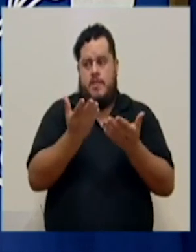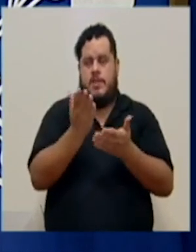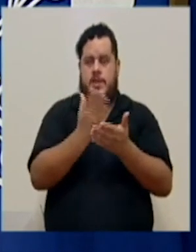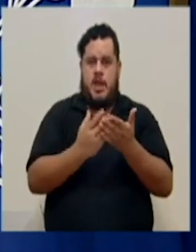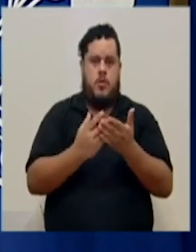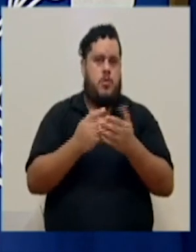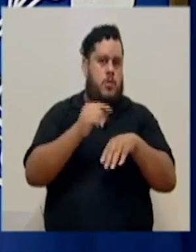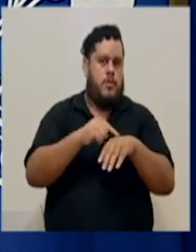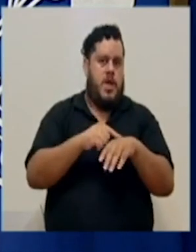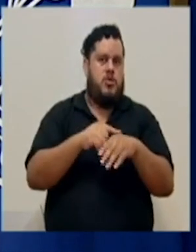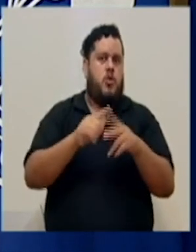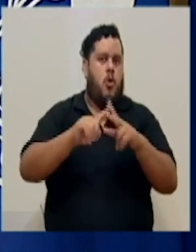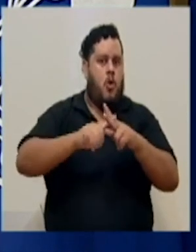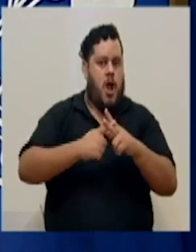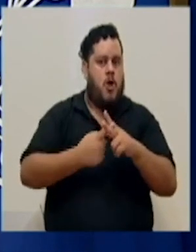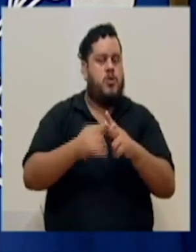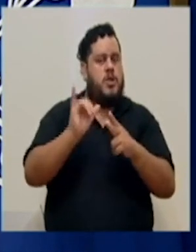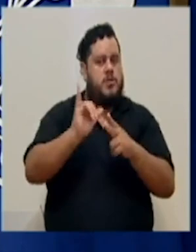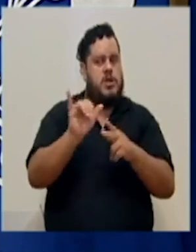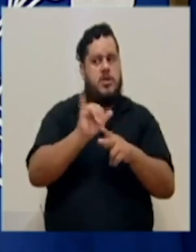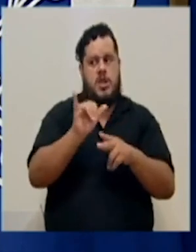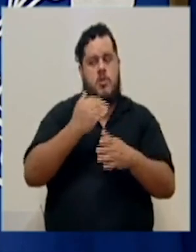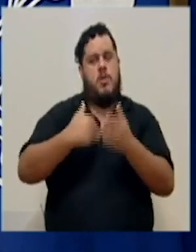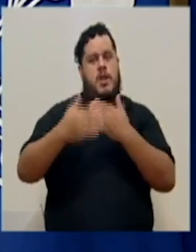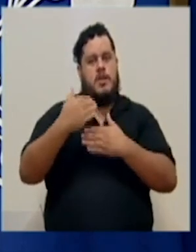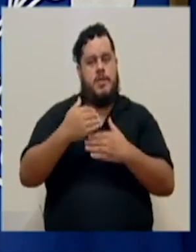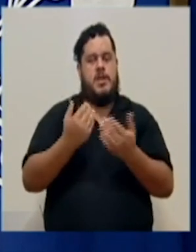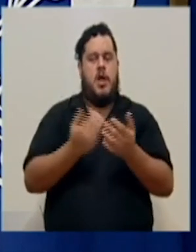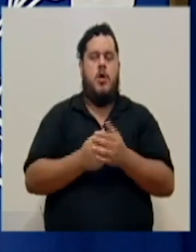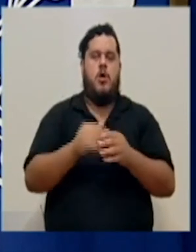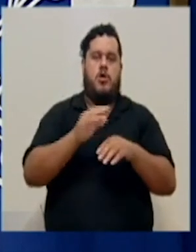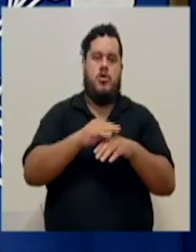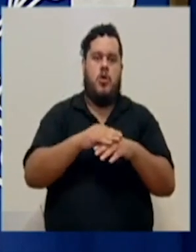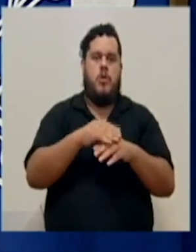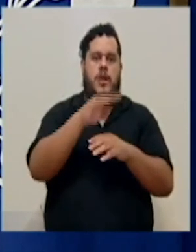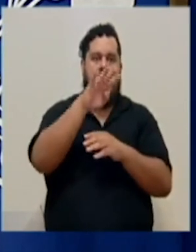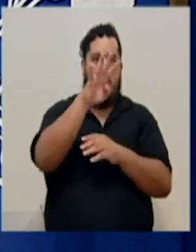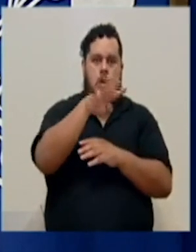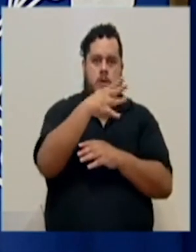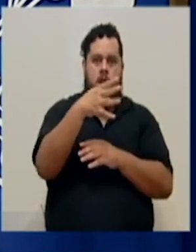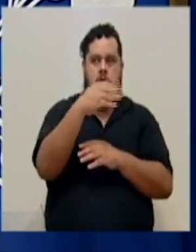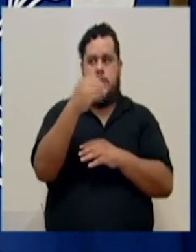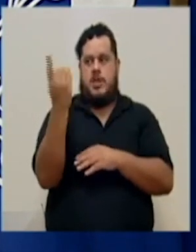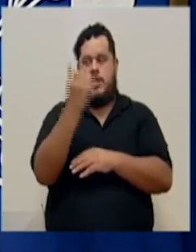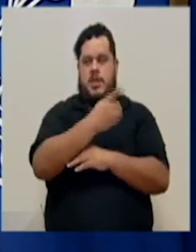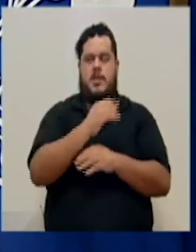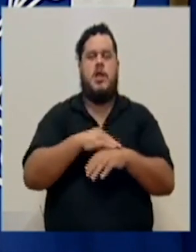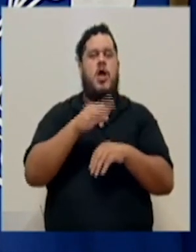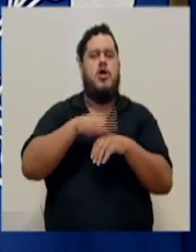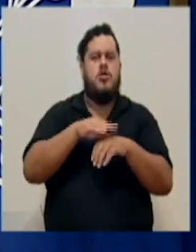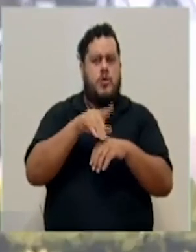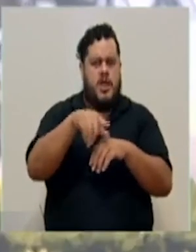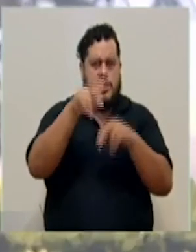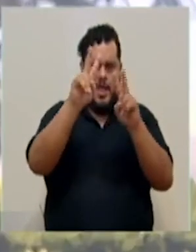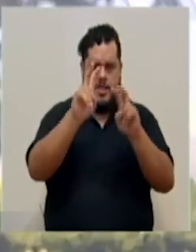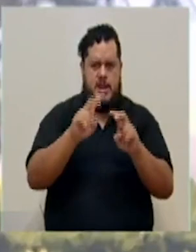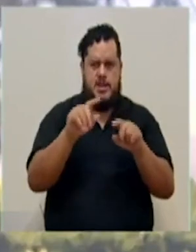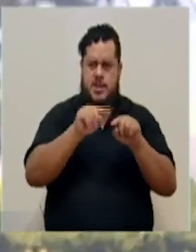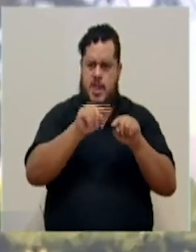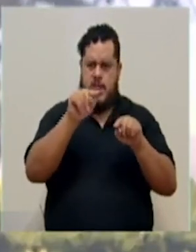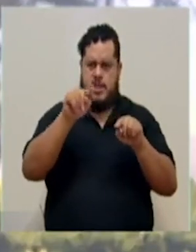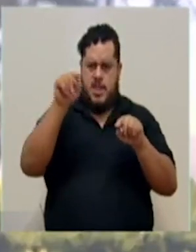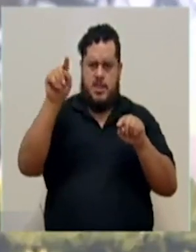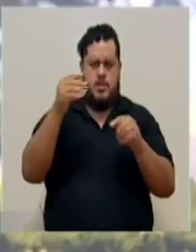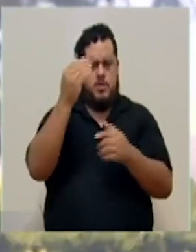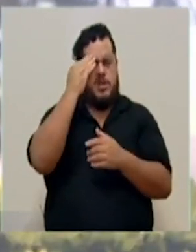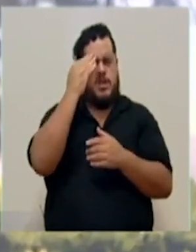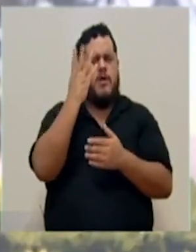ajuste, como también se ha tomado en el pasado con respecto a horas o días. ¿Sobre ese análisis estadístico se sabe en qué medida,